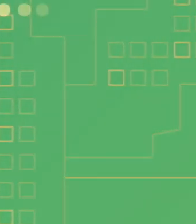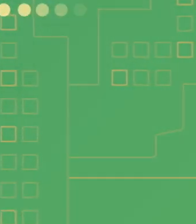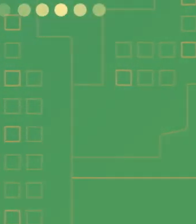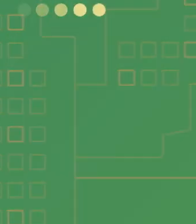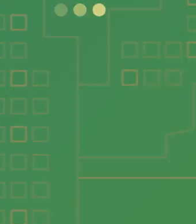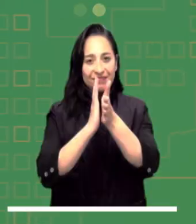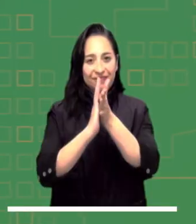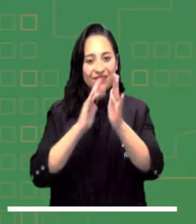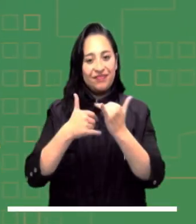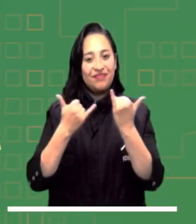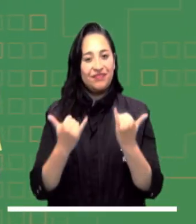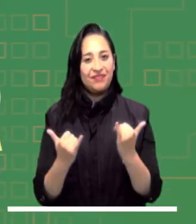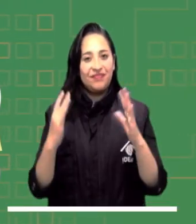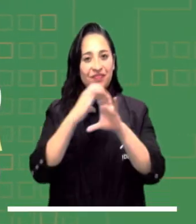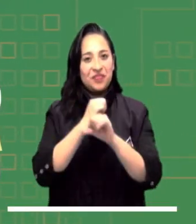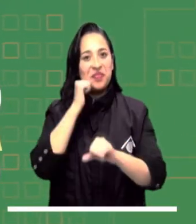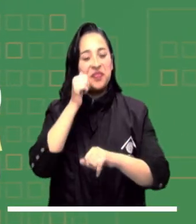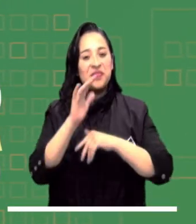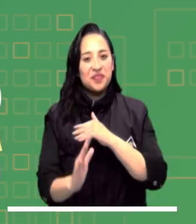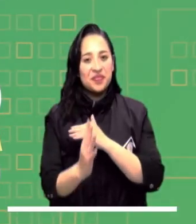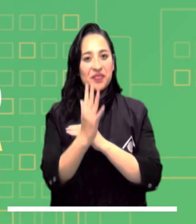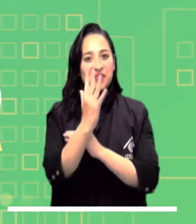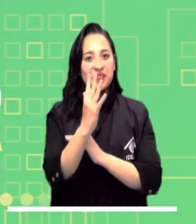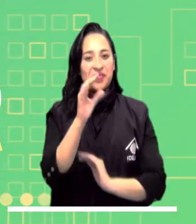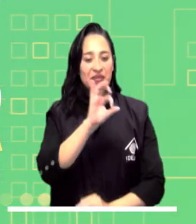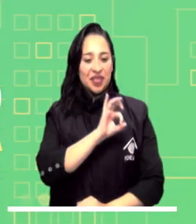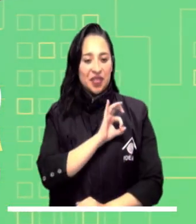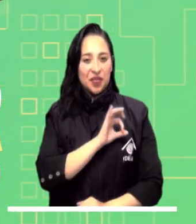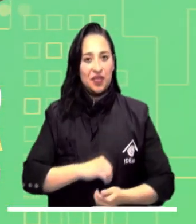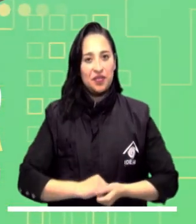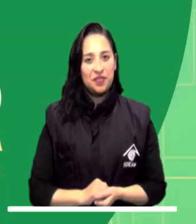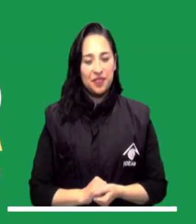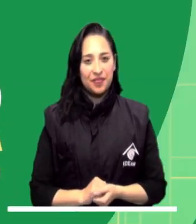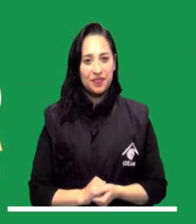Prognóstico del tiempo para la noche de hoy y madrugada de sábado.